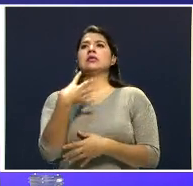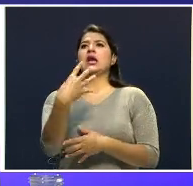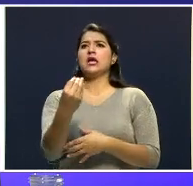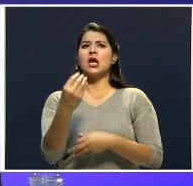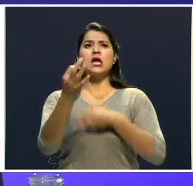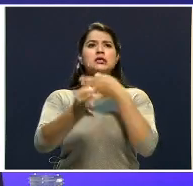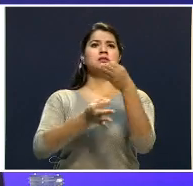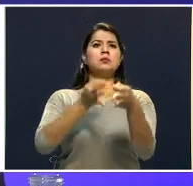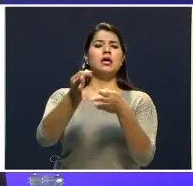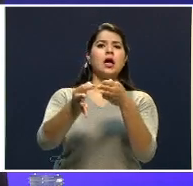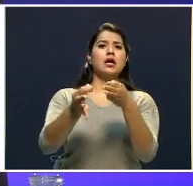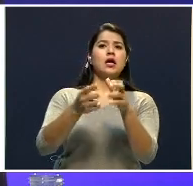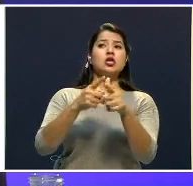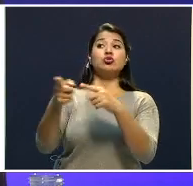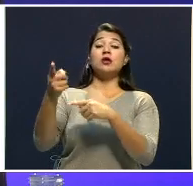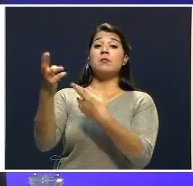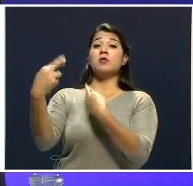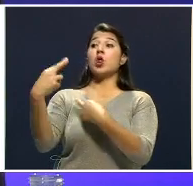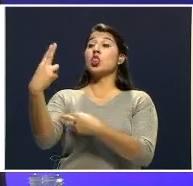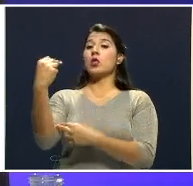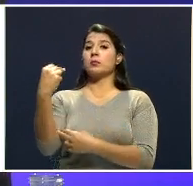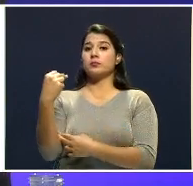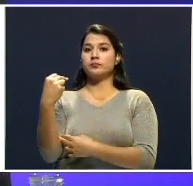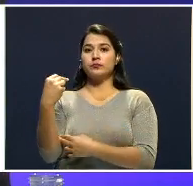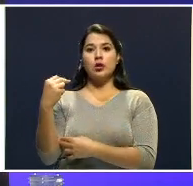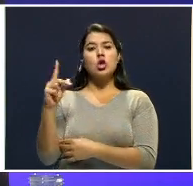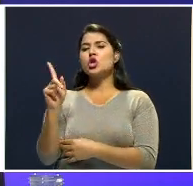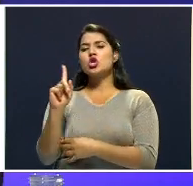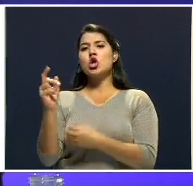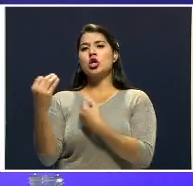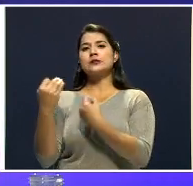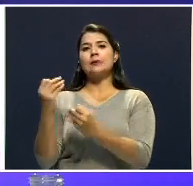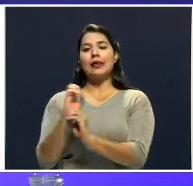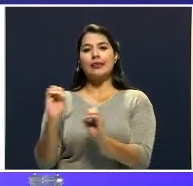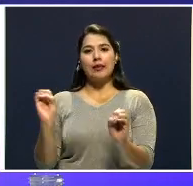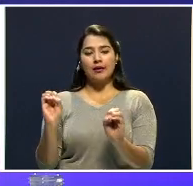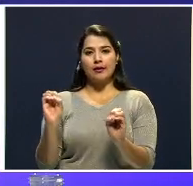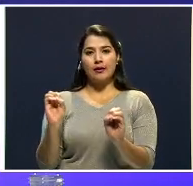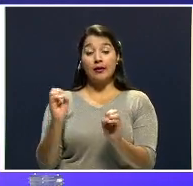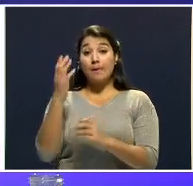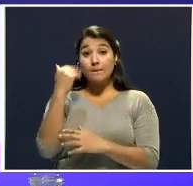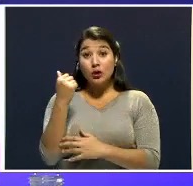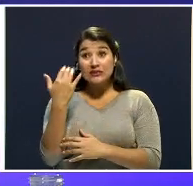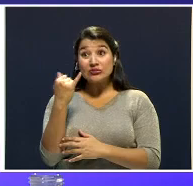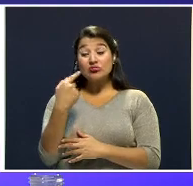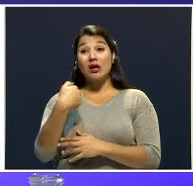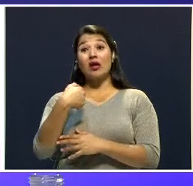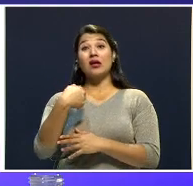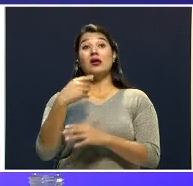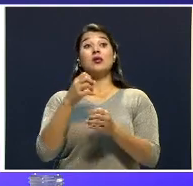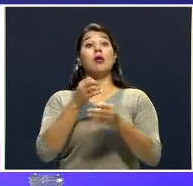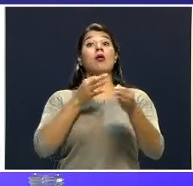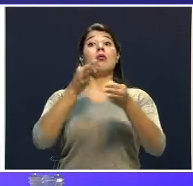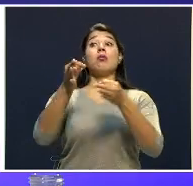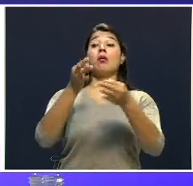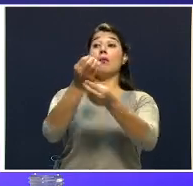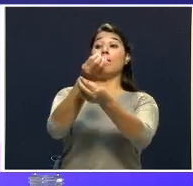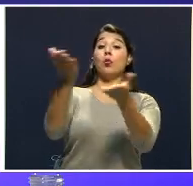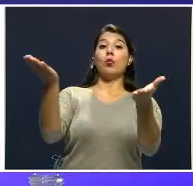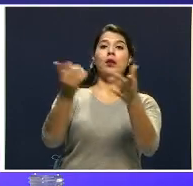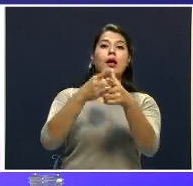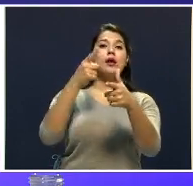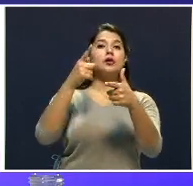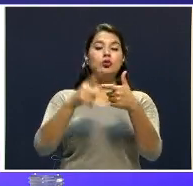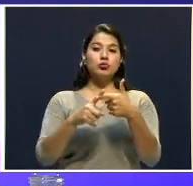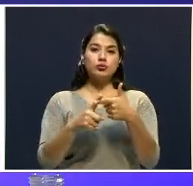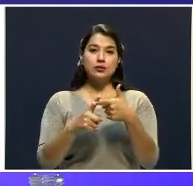y ella me dijo que no lo hiciera, que no lo aclarara, porque si lo aclarara, lo aclaraba públicamente, tenía que